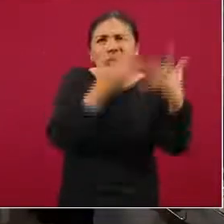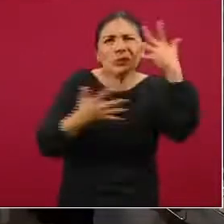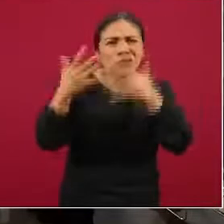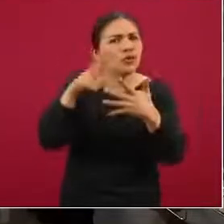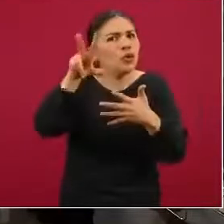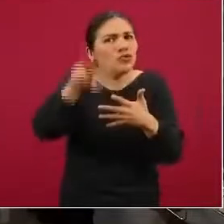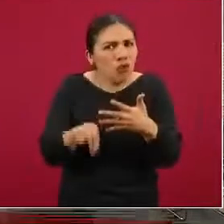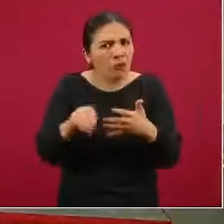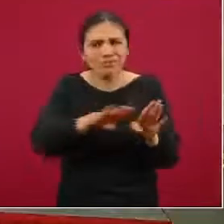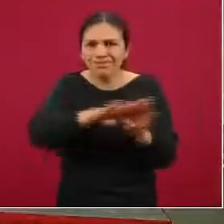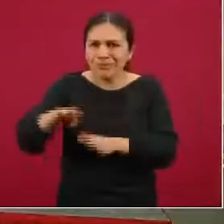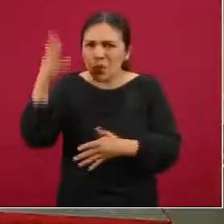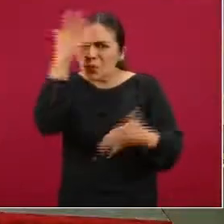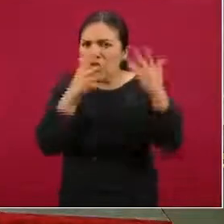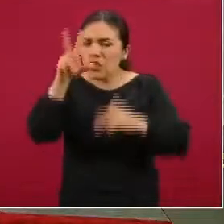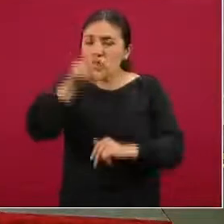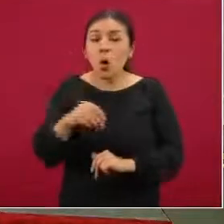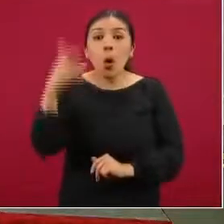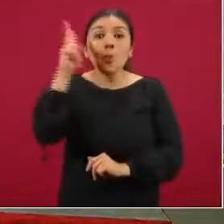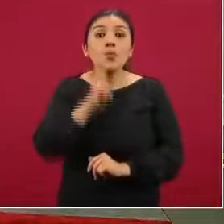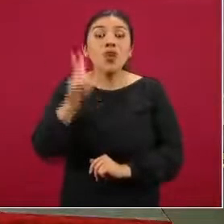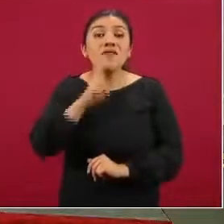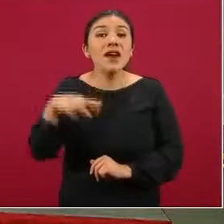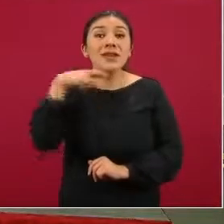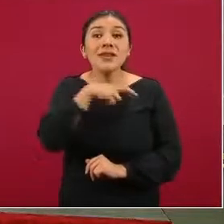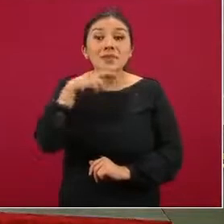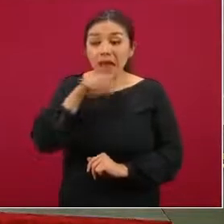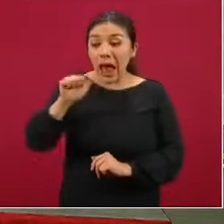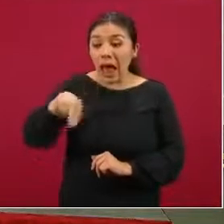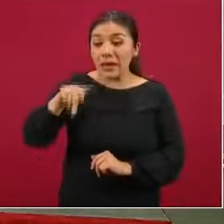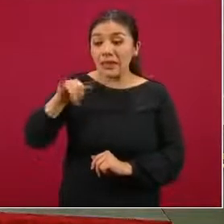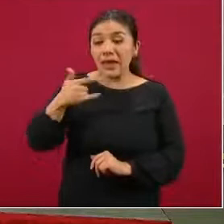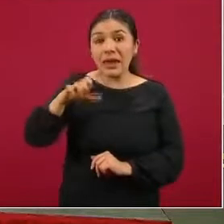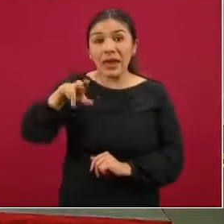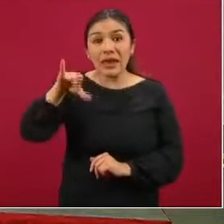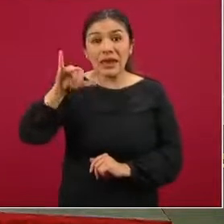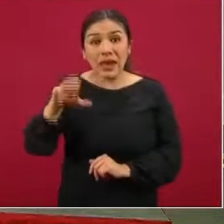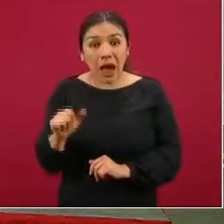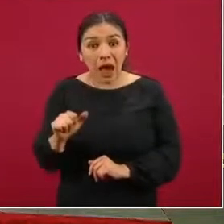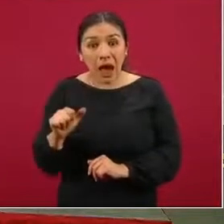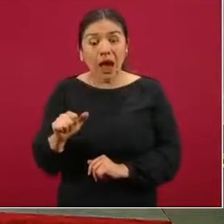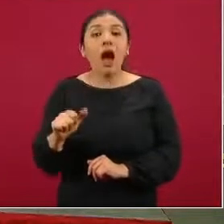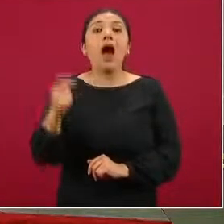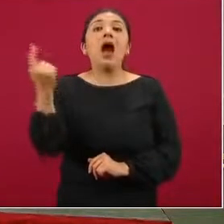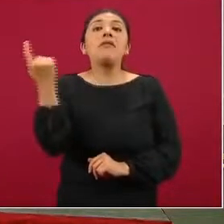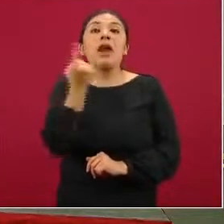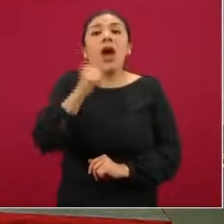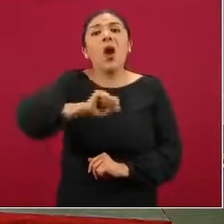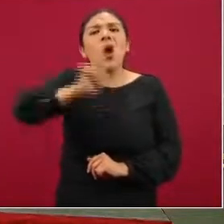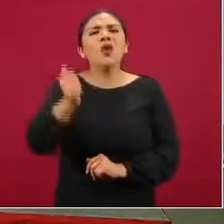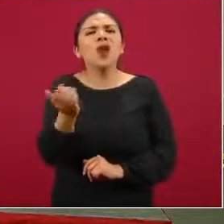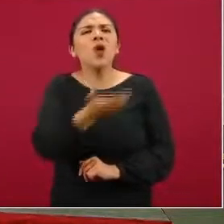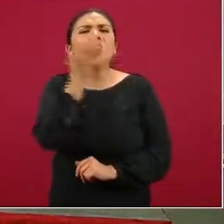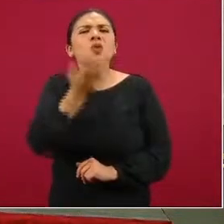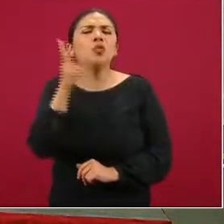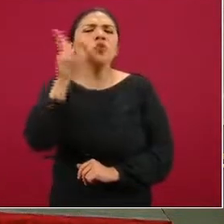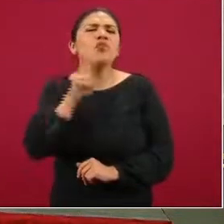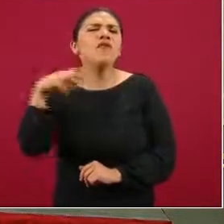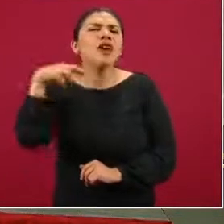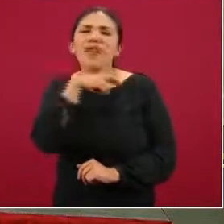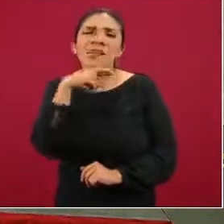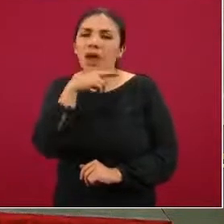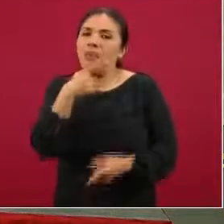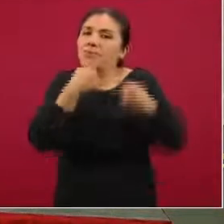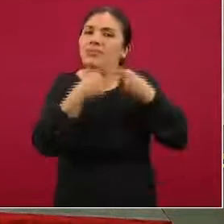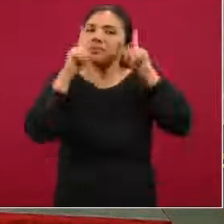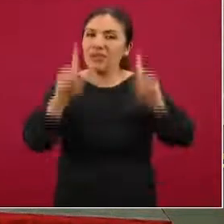no confundir, prueba rápida antigénica con las tradicionalmente llamadas las pruebas rápidas que se